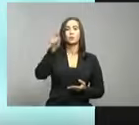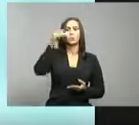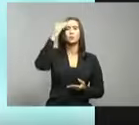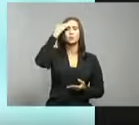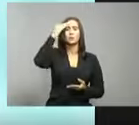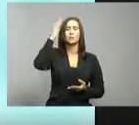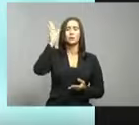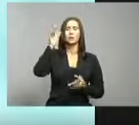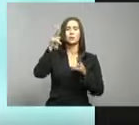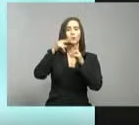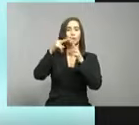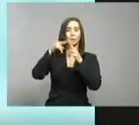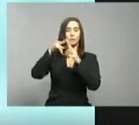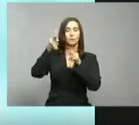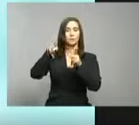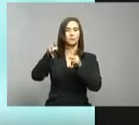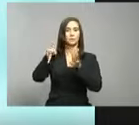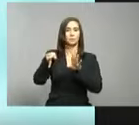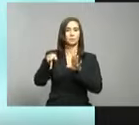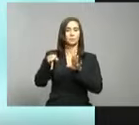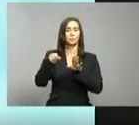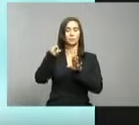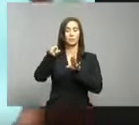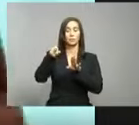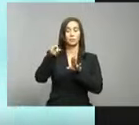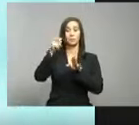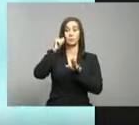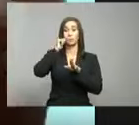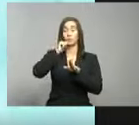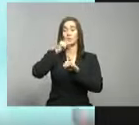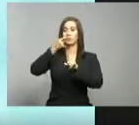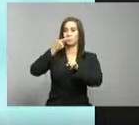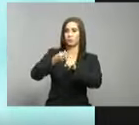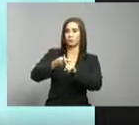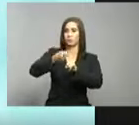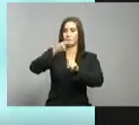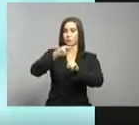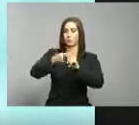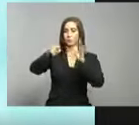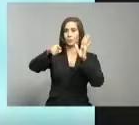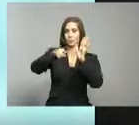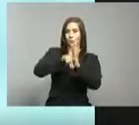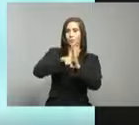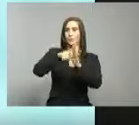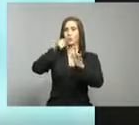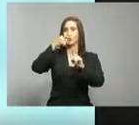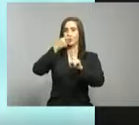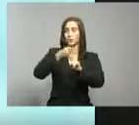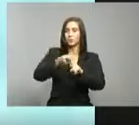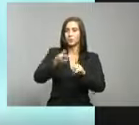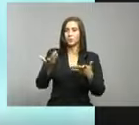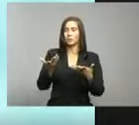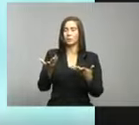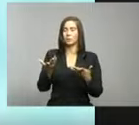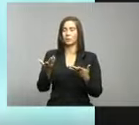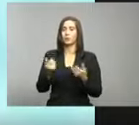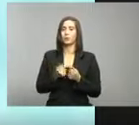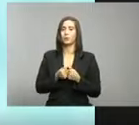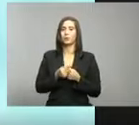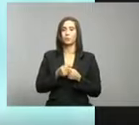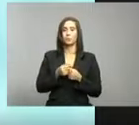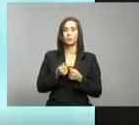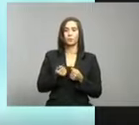ese caso porque evidentemente dando positivo, negativo y de nuevo positivo tiene un interés científico. Esta data